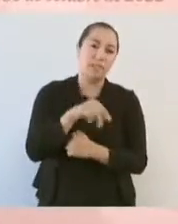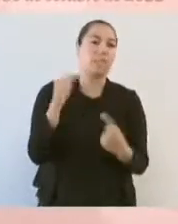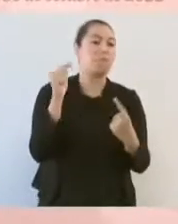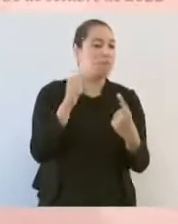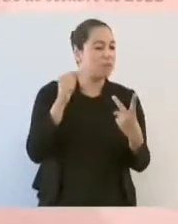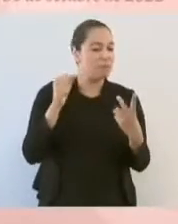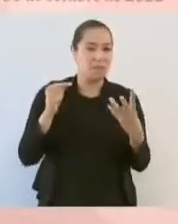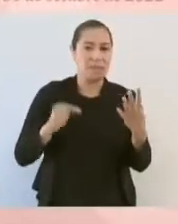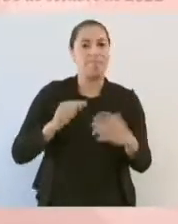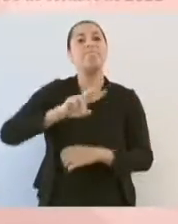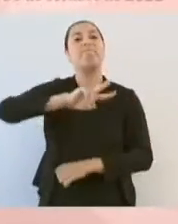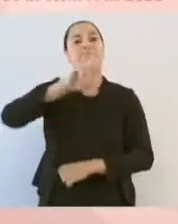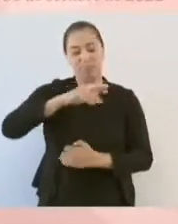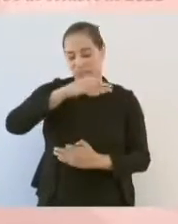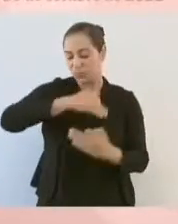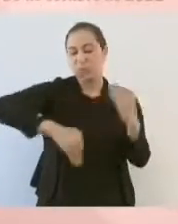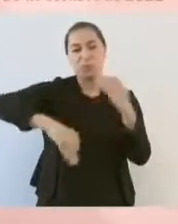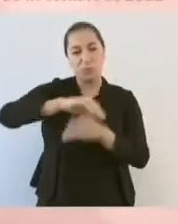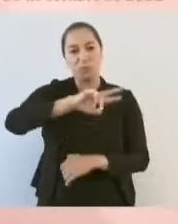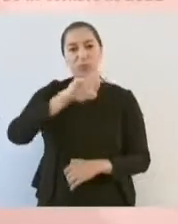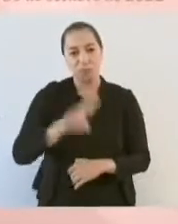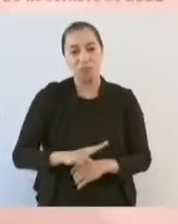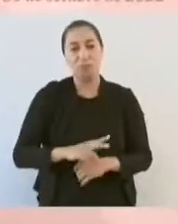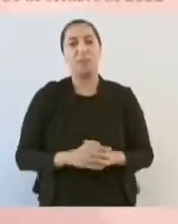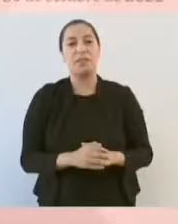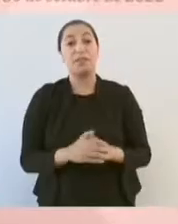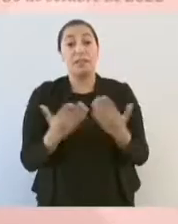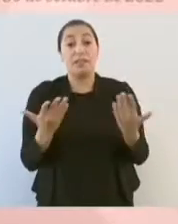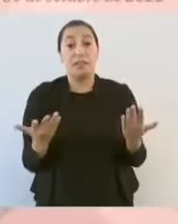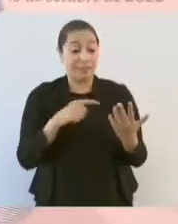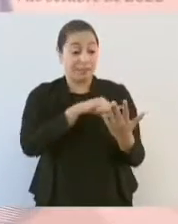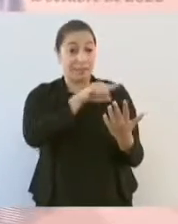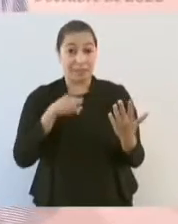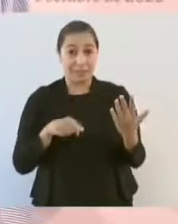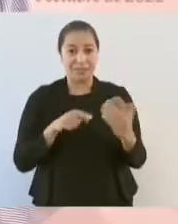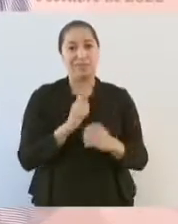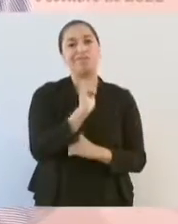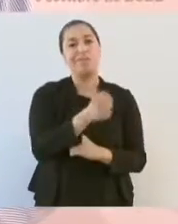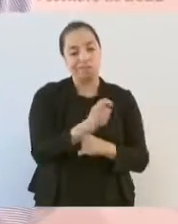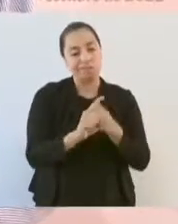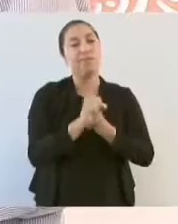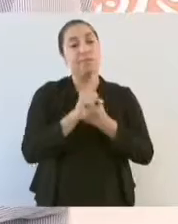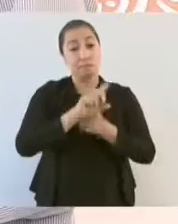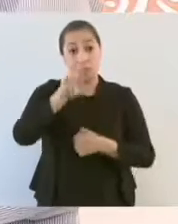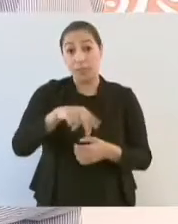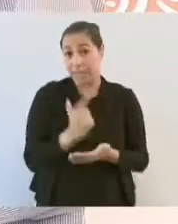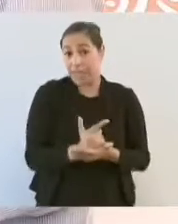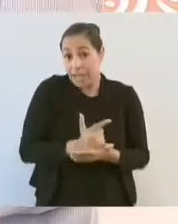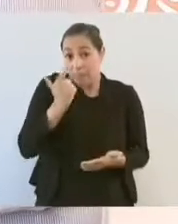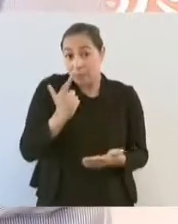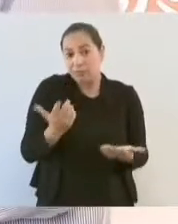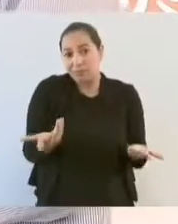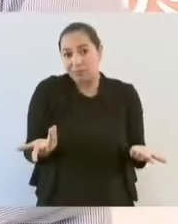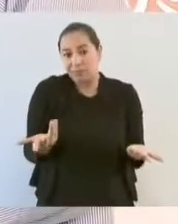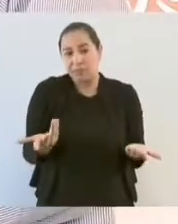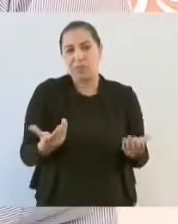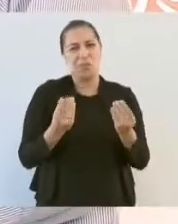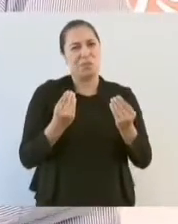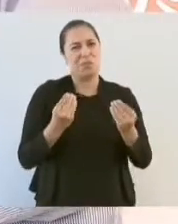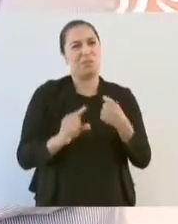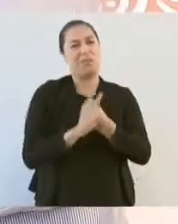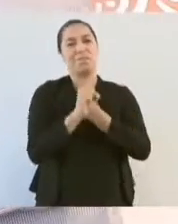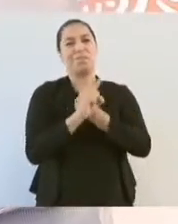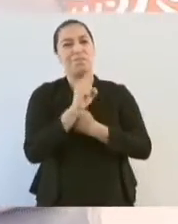eso significan problemas graves, grandes,